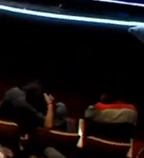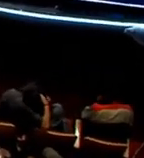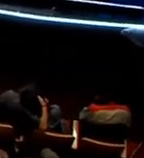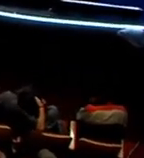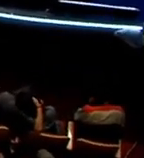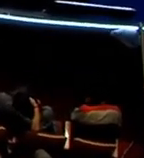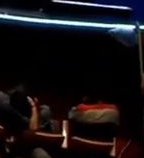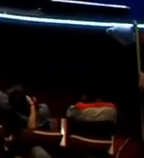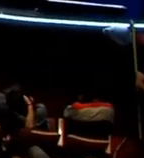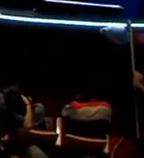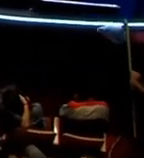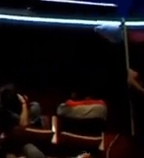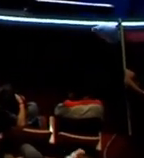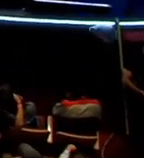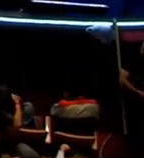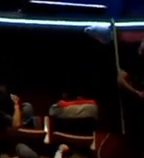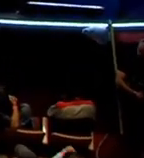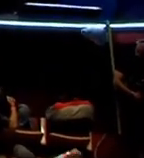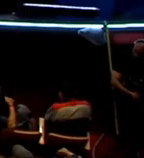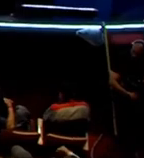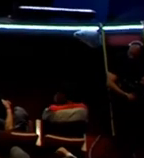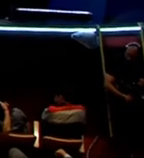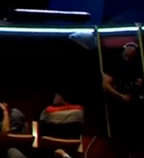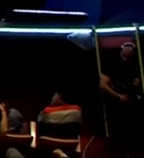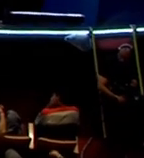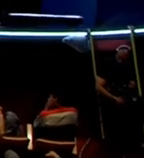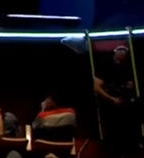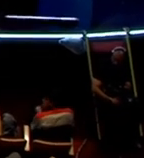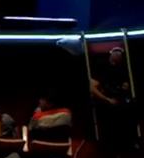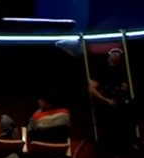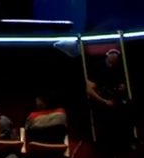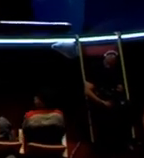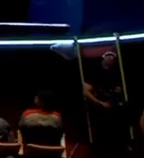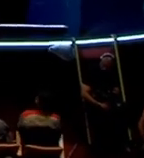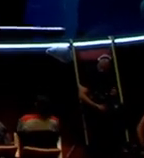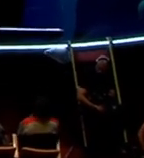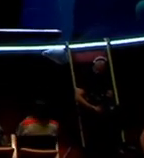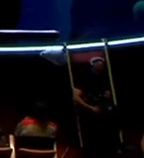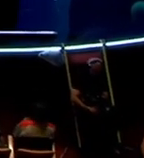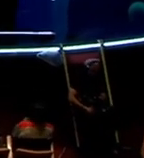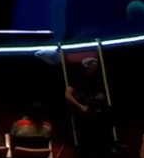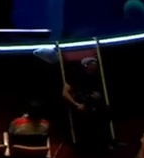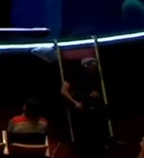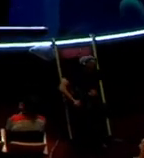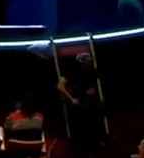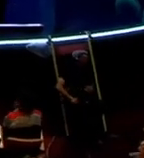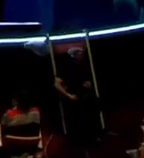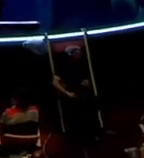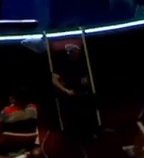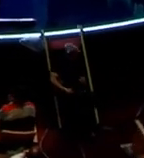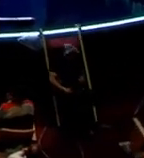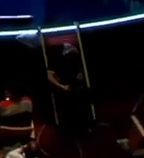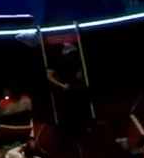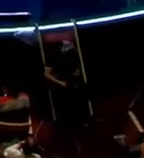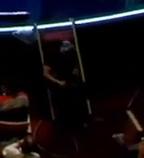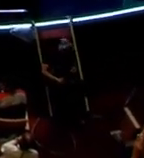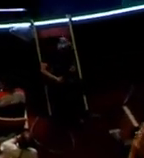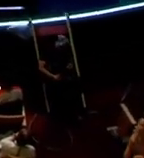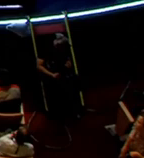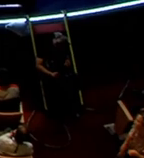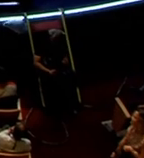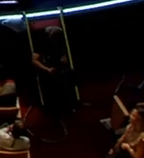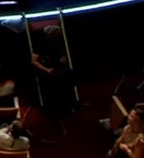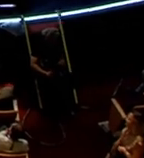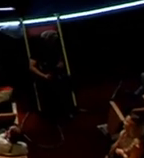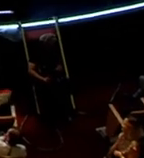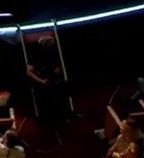participación cívica líder en los Estados Unidos. Apasionada por la educación y el empoderamiento de las personas para que tomen medidas que